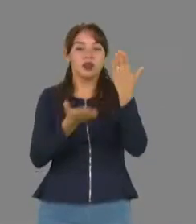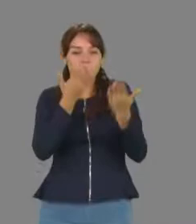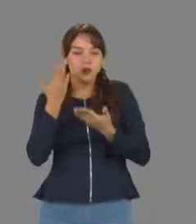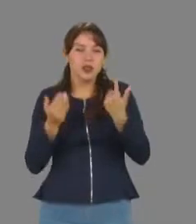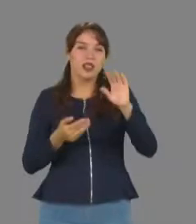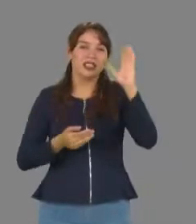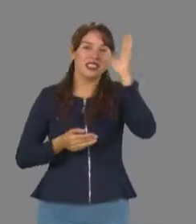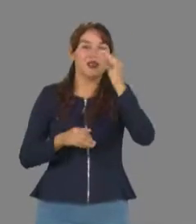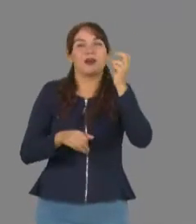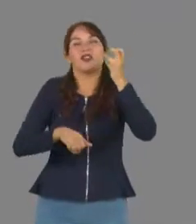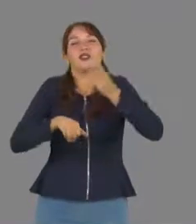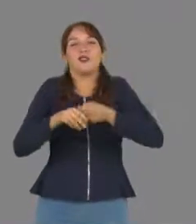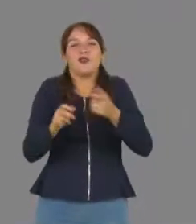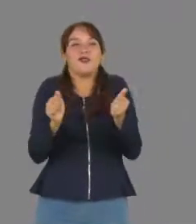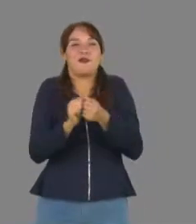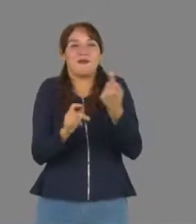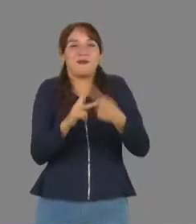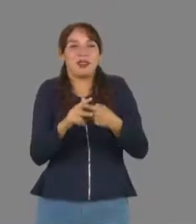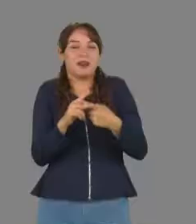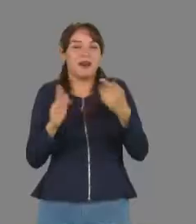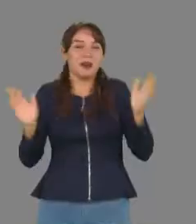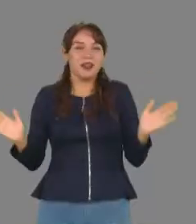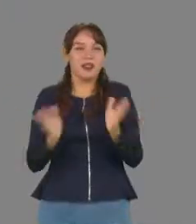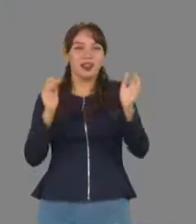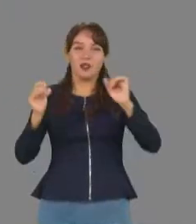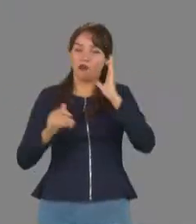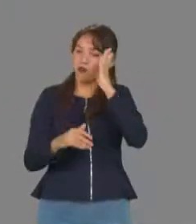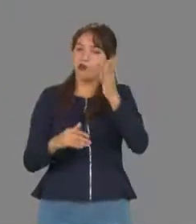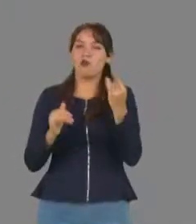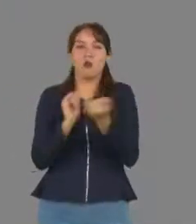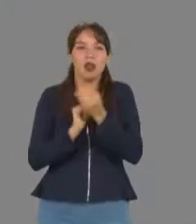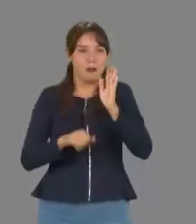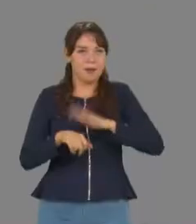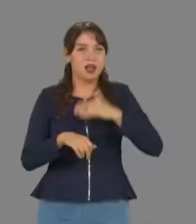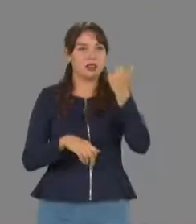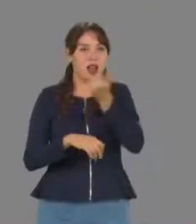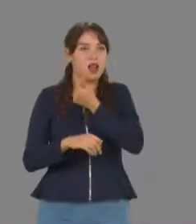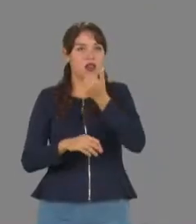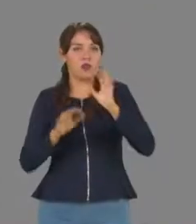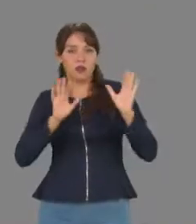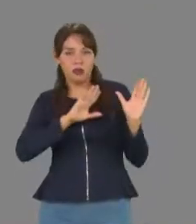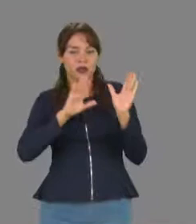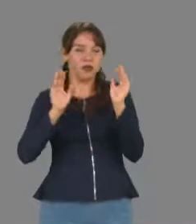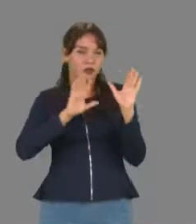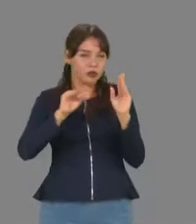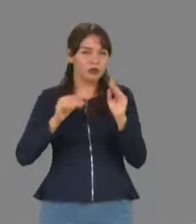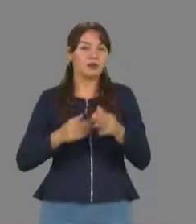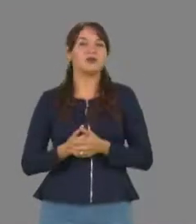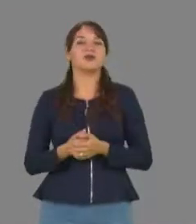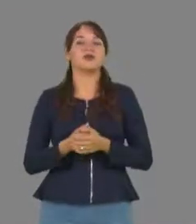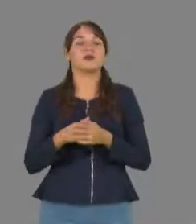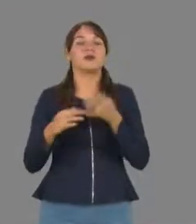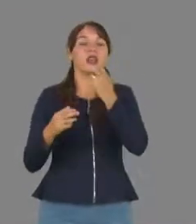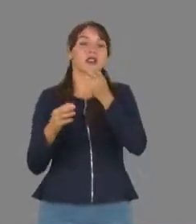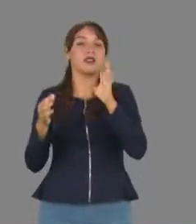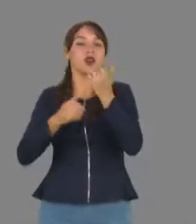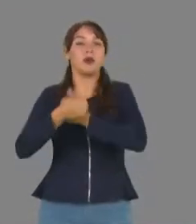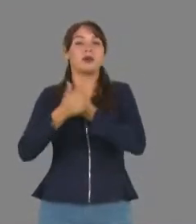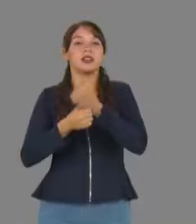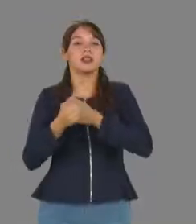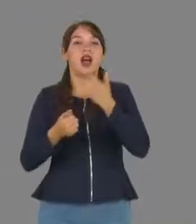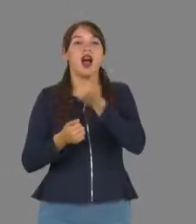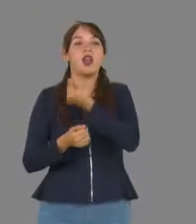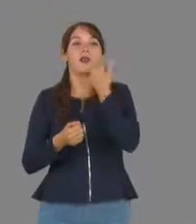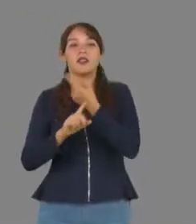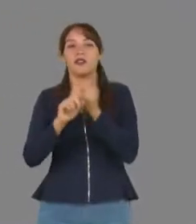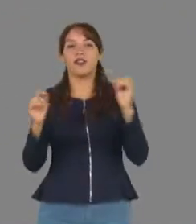llamadas ciencias duras y por consecuencia la participación de más alumnos en este tipo de eventos. En el concurso cabe destacar el papel que hicieron alumnos de